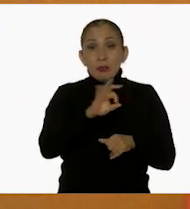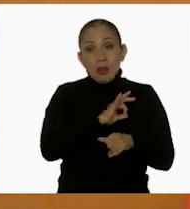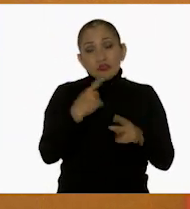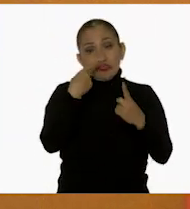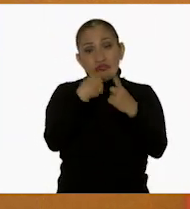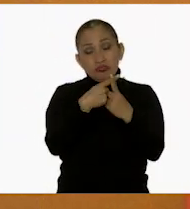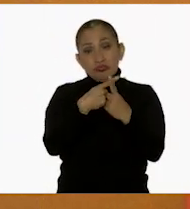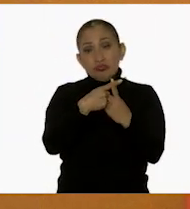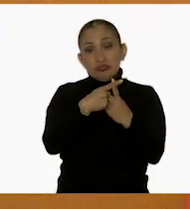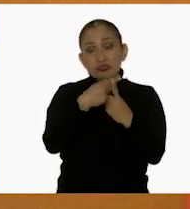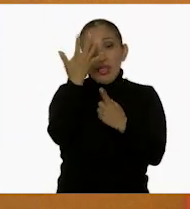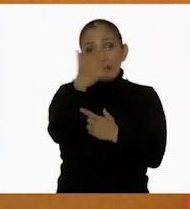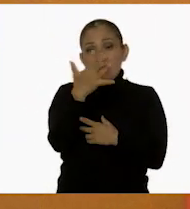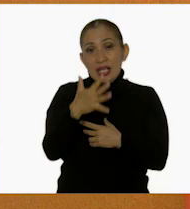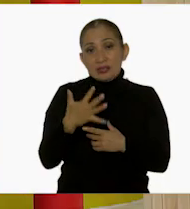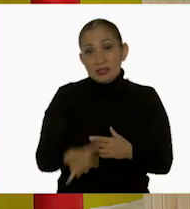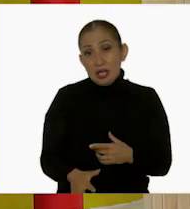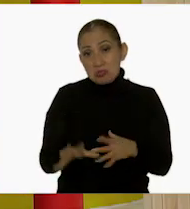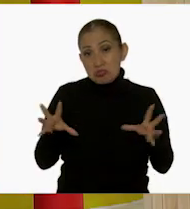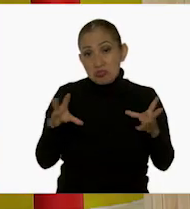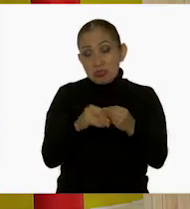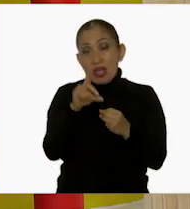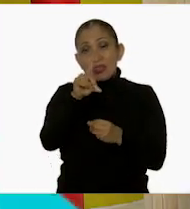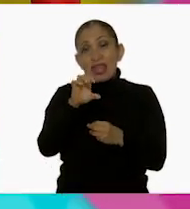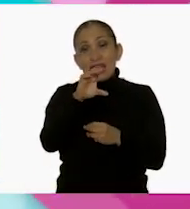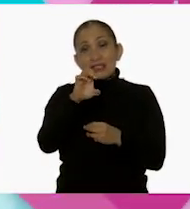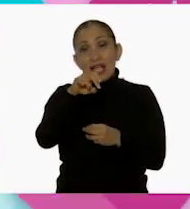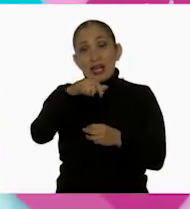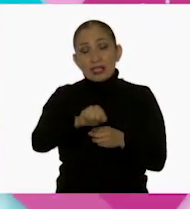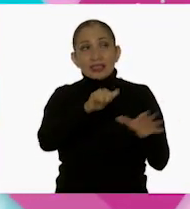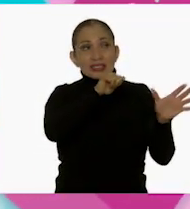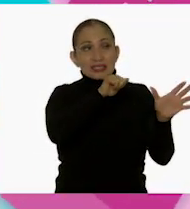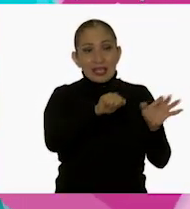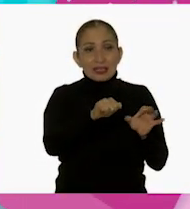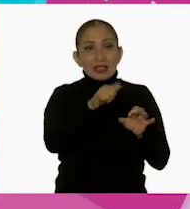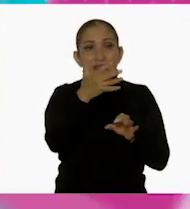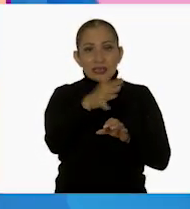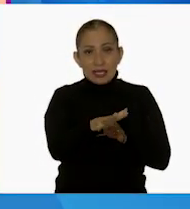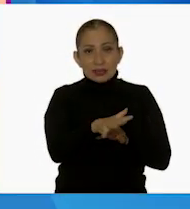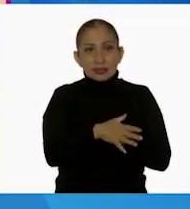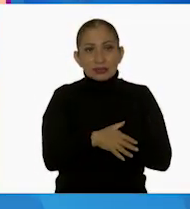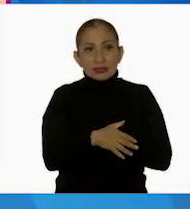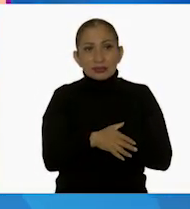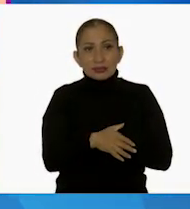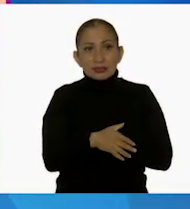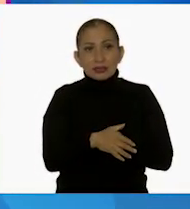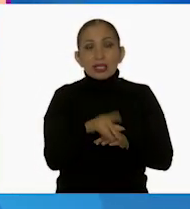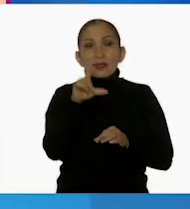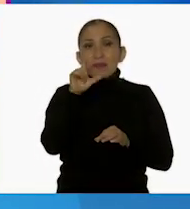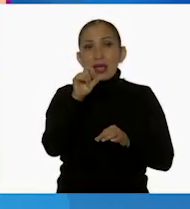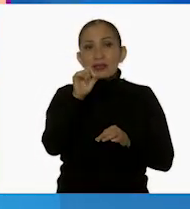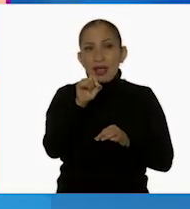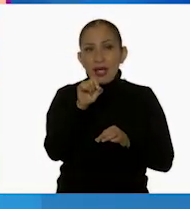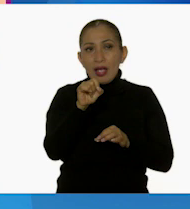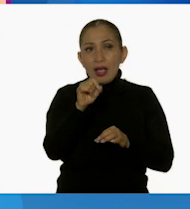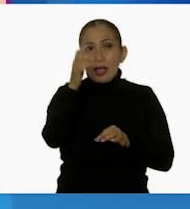sumar las decenas. Sí. Claro. 610, 10 decenas. Muy bien. Y 20 decenas.